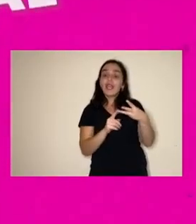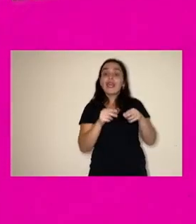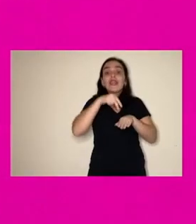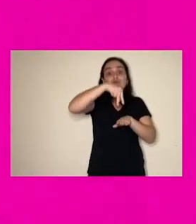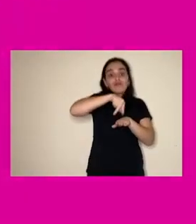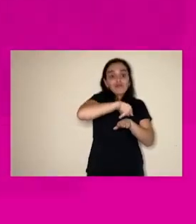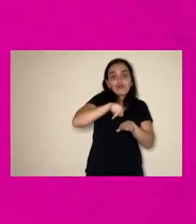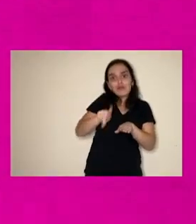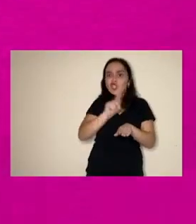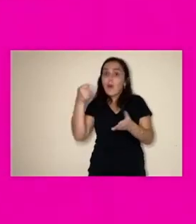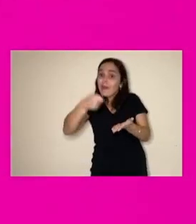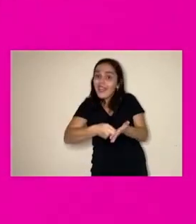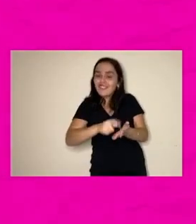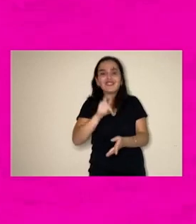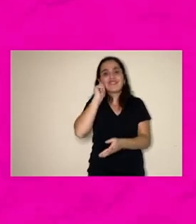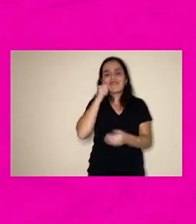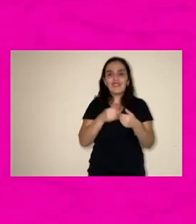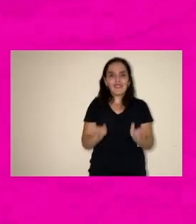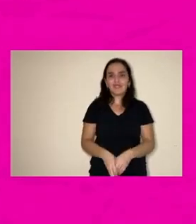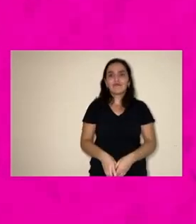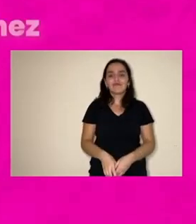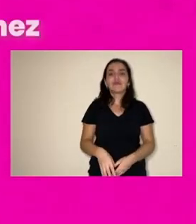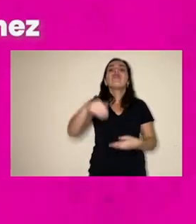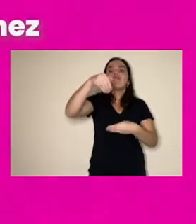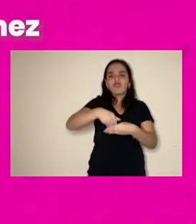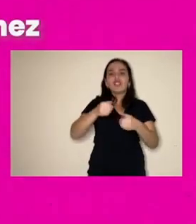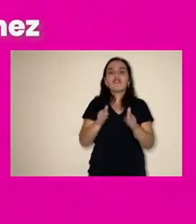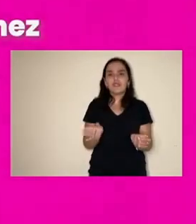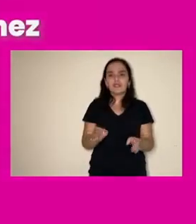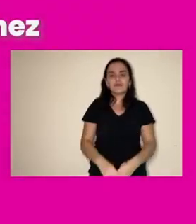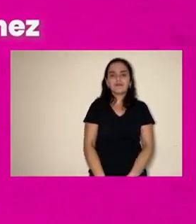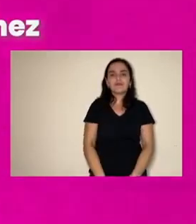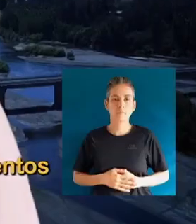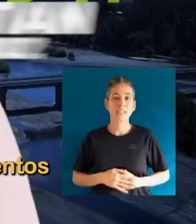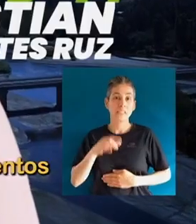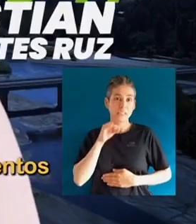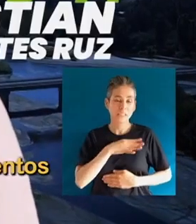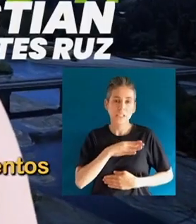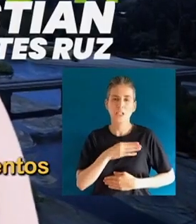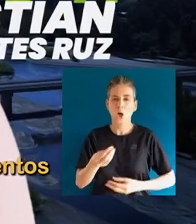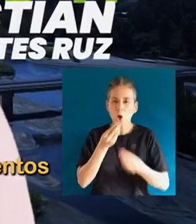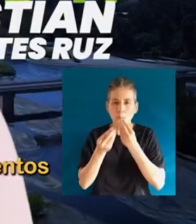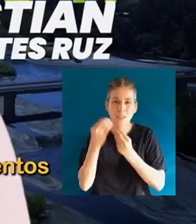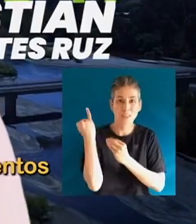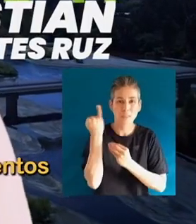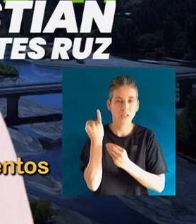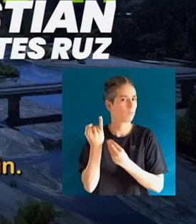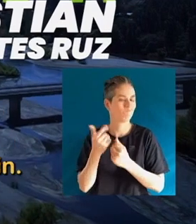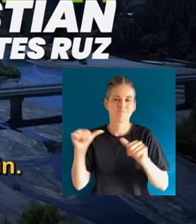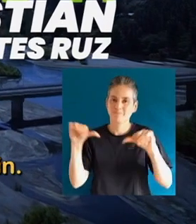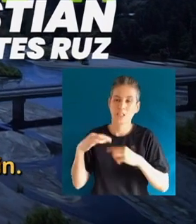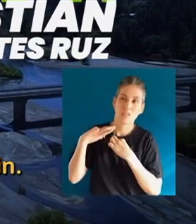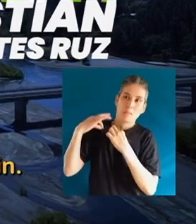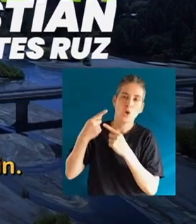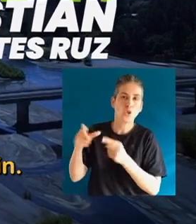Evadir el transporte público No es liberal Vota Liberales Chile ha perdido su capacidad De generar alimentos